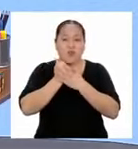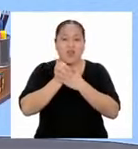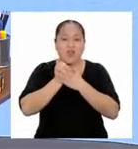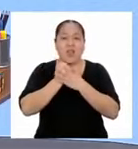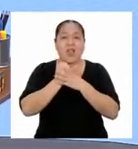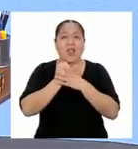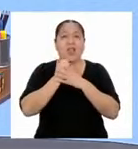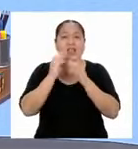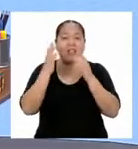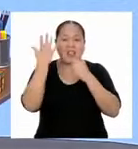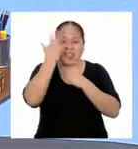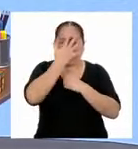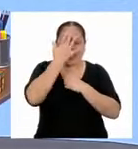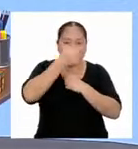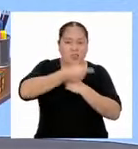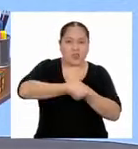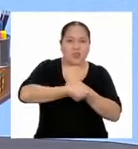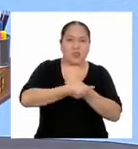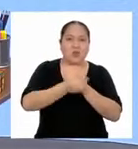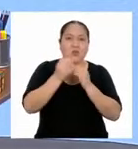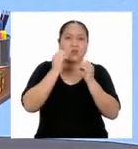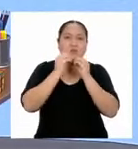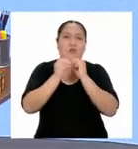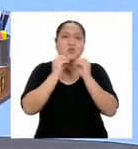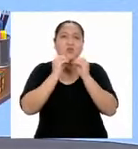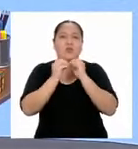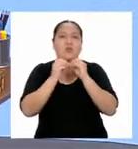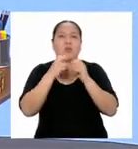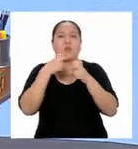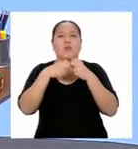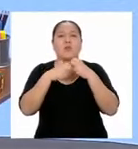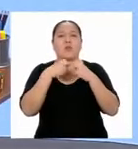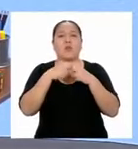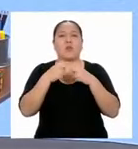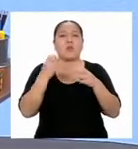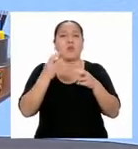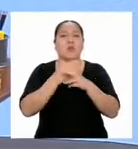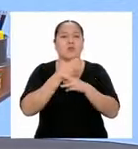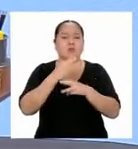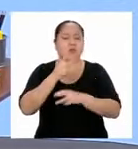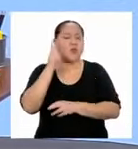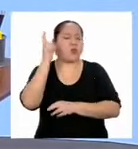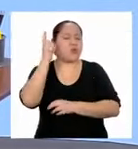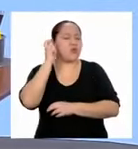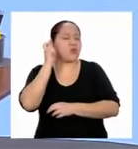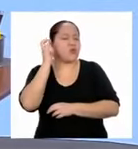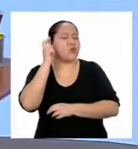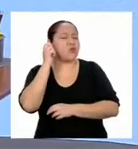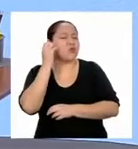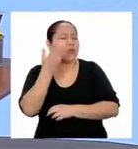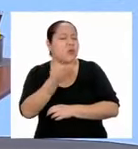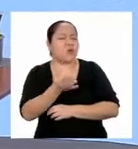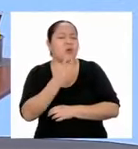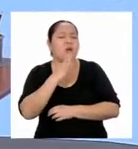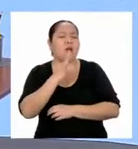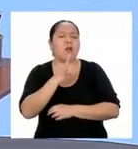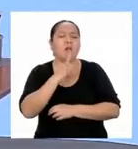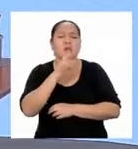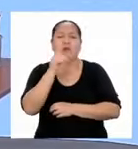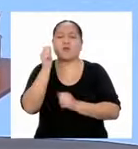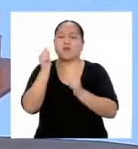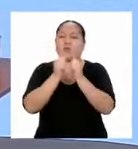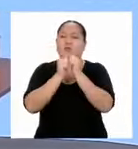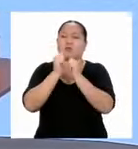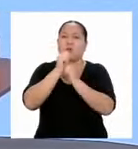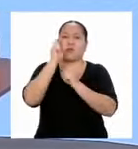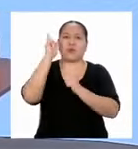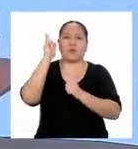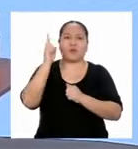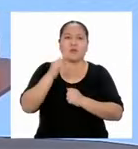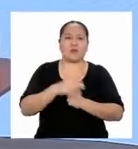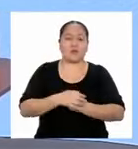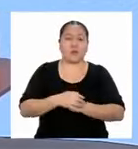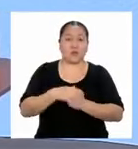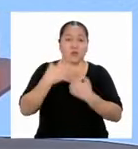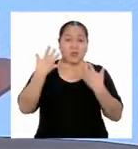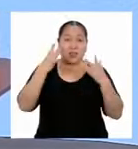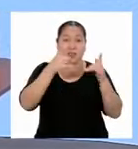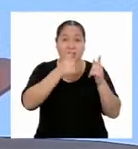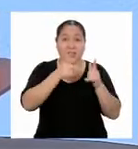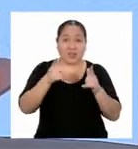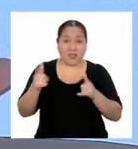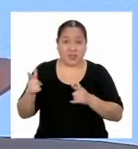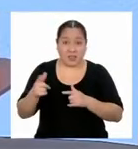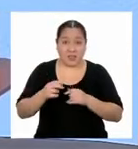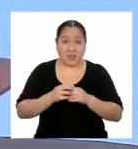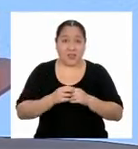problemas matemáticos. Lo sé, Jonathan. Escuchaba mientras hablabas con el profesor. Ahora, ¿ya estás